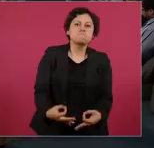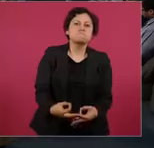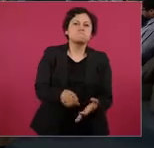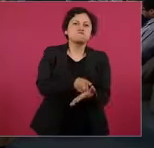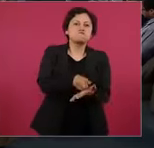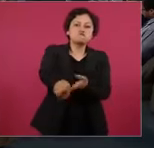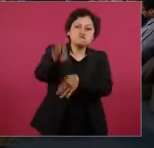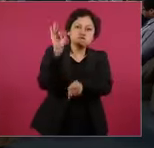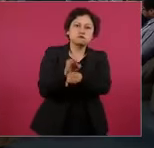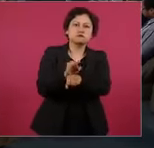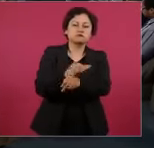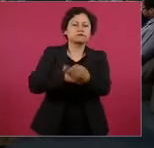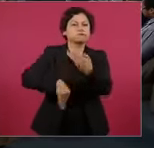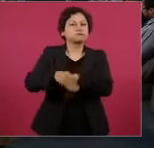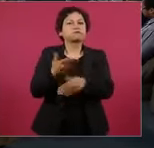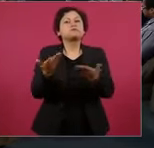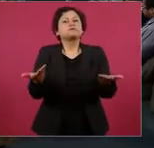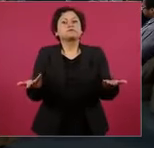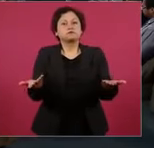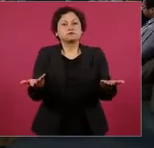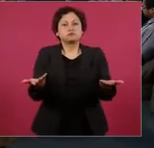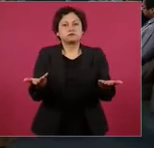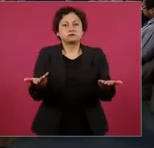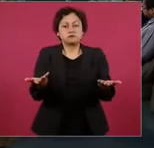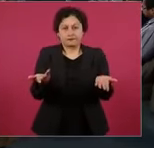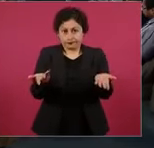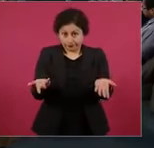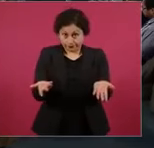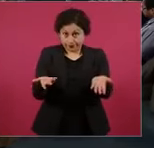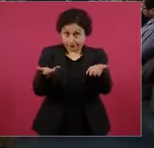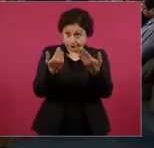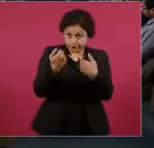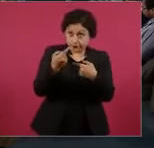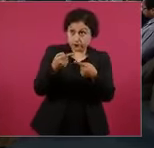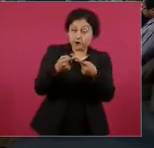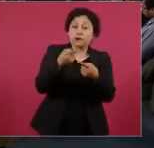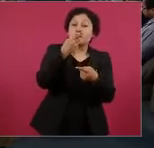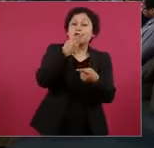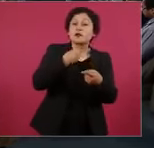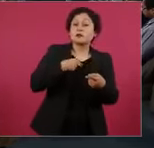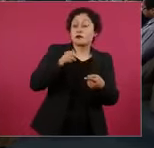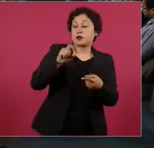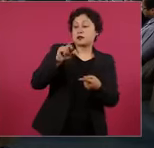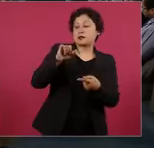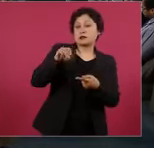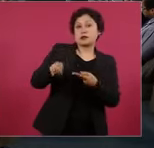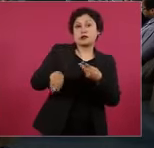Entonces, Carlos Slim, Germán Larrea,